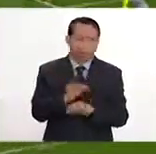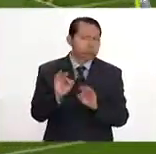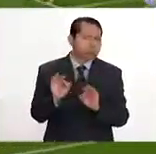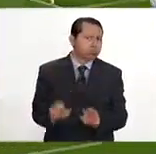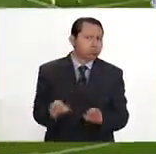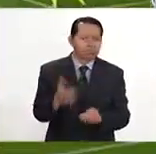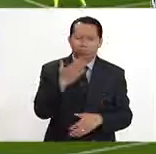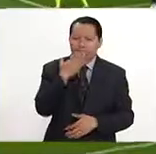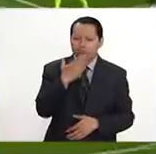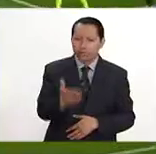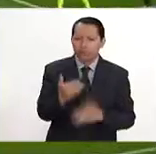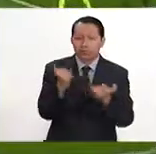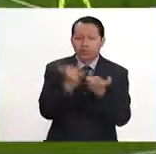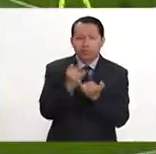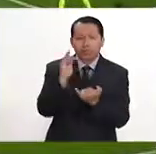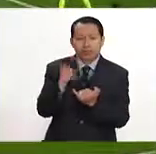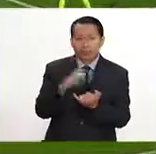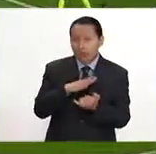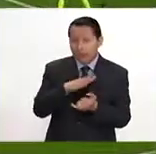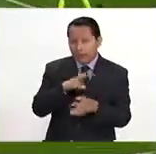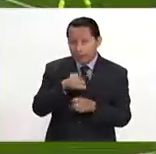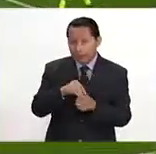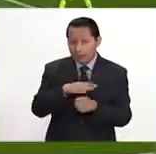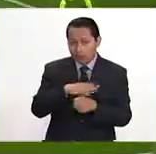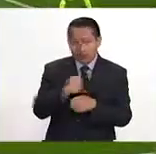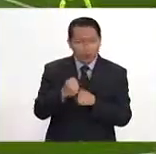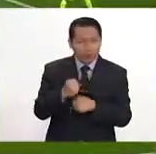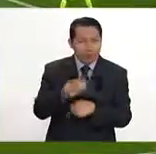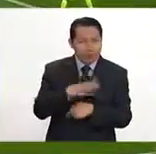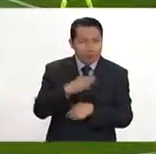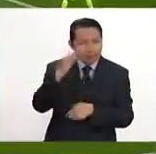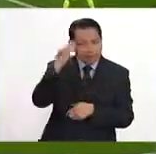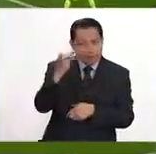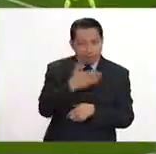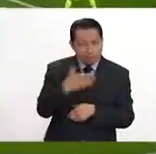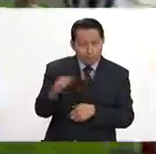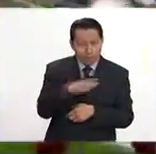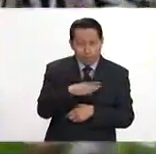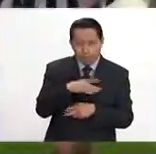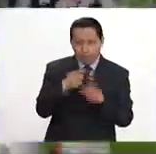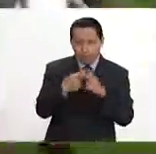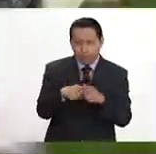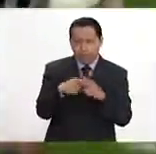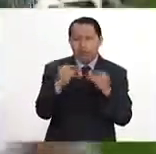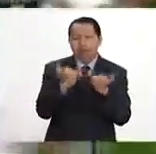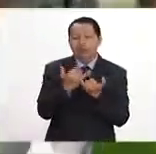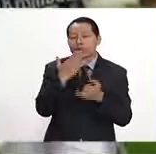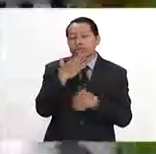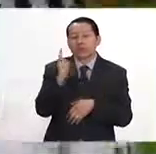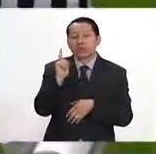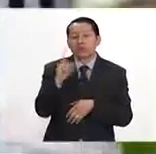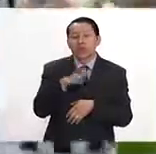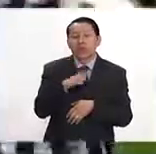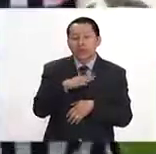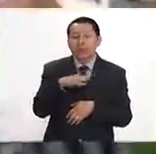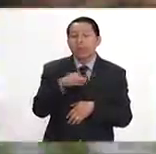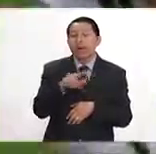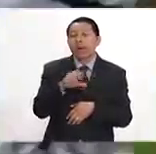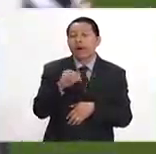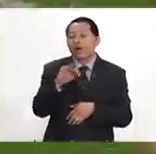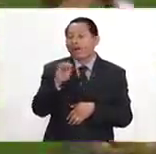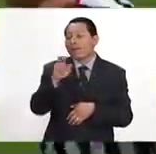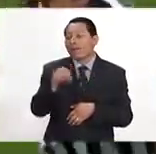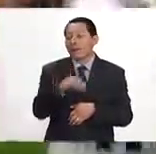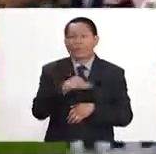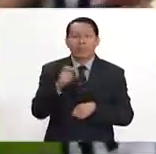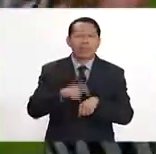de sobra y estaba teniendo, en verdad, una gran, gran pretemporada, un gran inicio. Así que se espera que Marquito Fabián pueda llegar